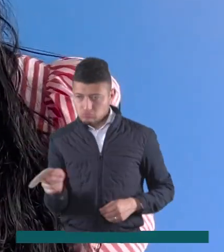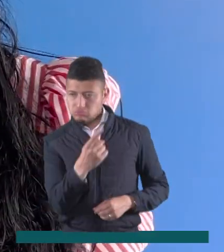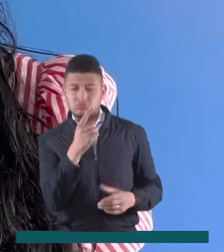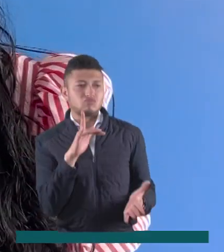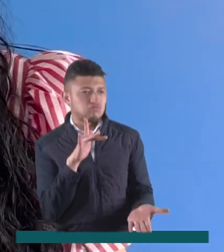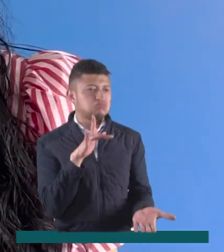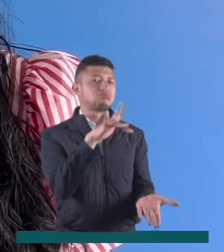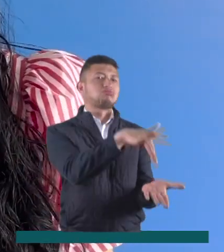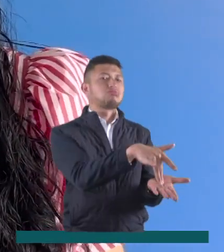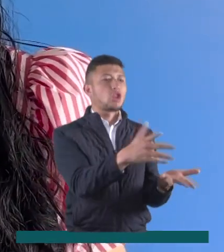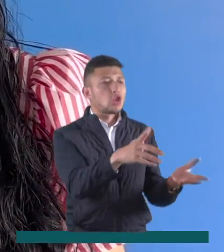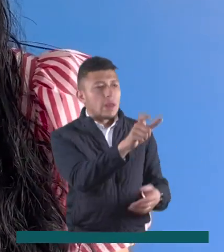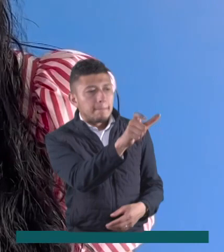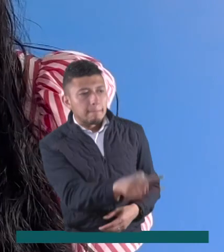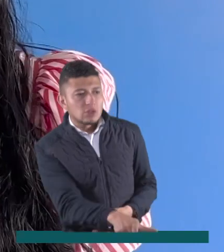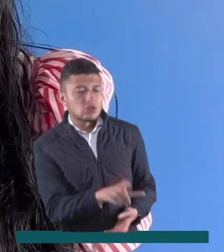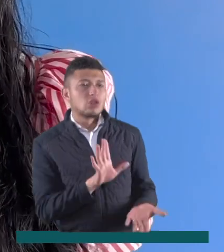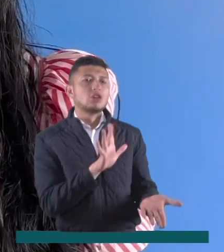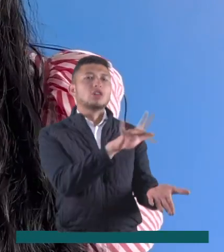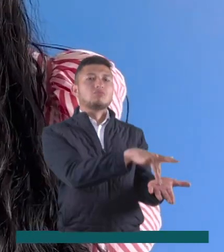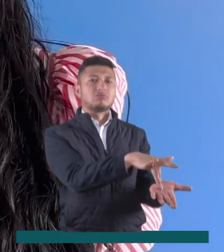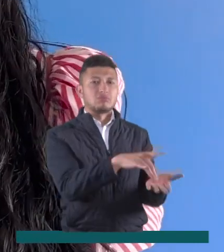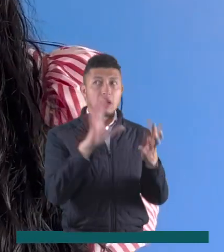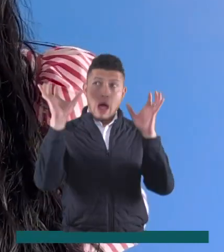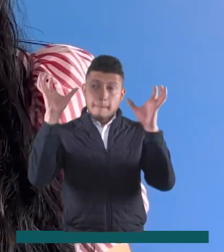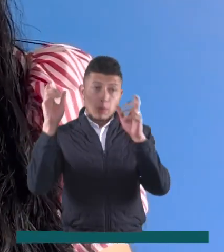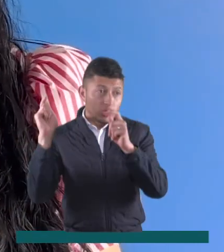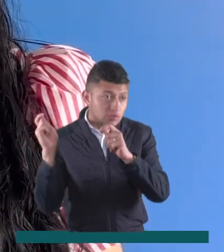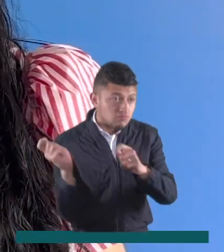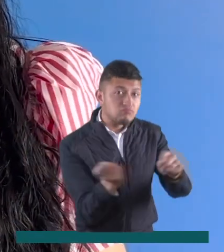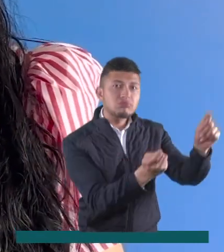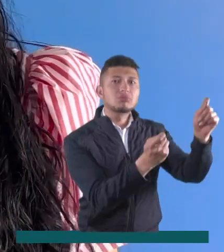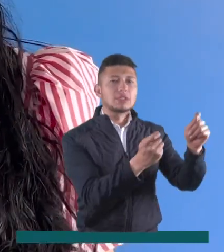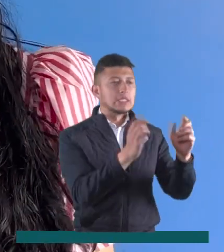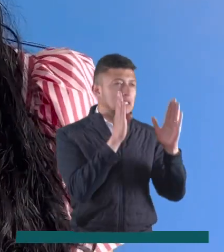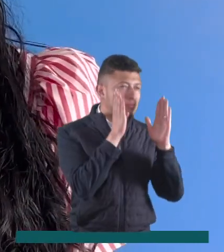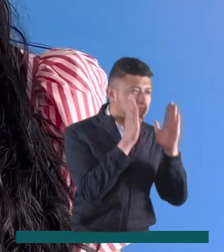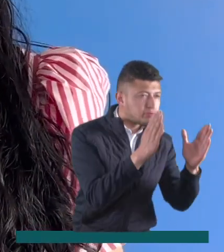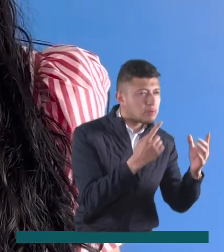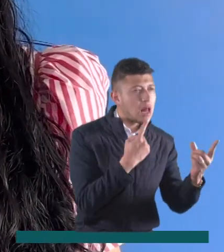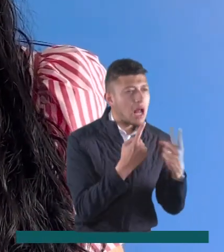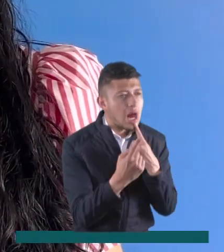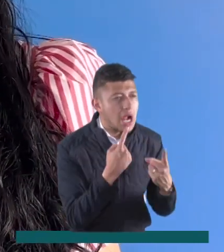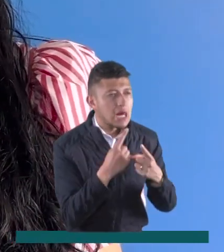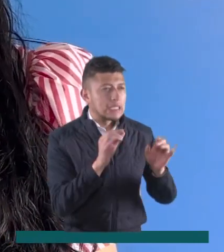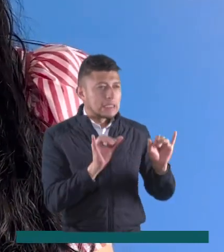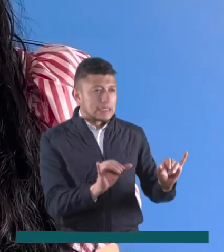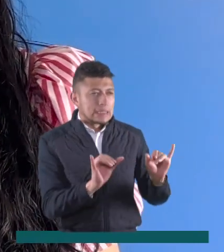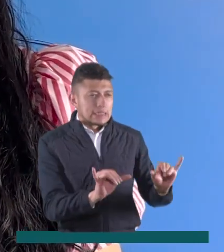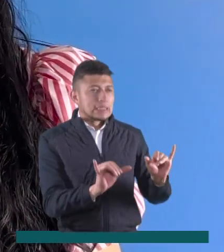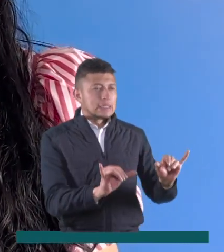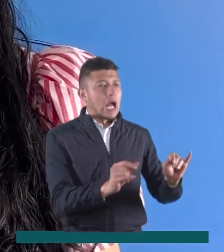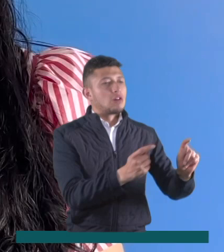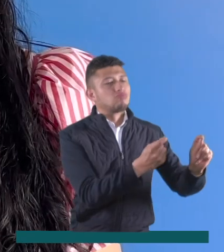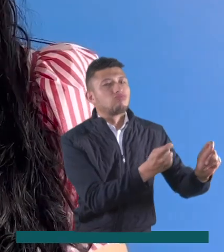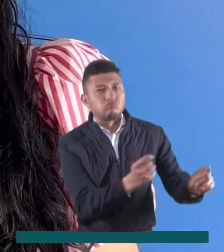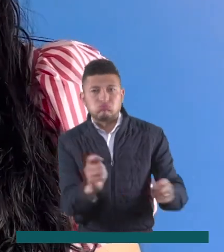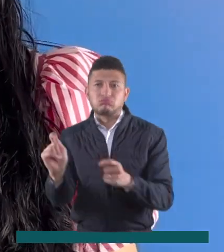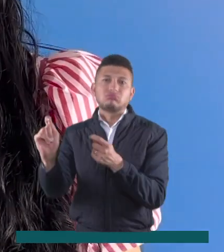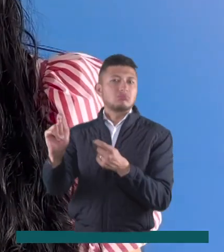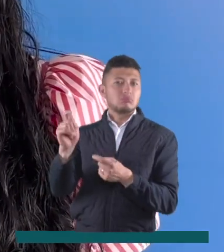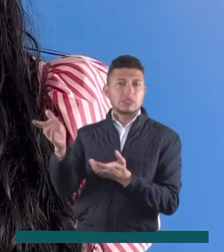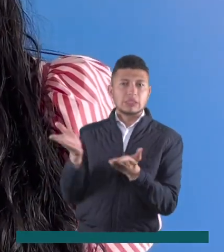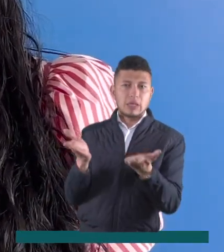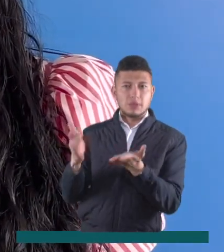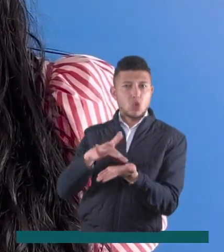traslada al punto en donde se encuentra el paciente. Con la ambulancia se hace la contención verbal y se remite el paciente o se